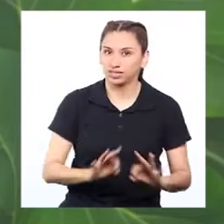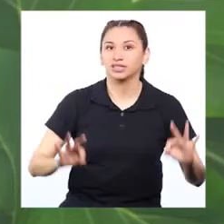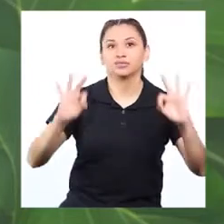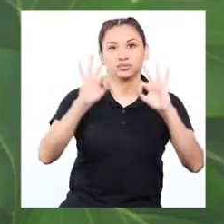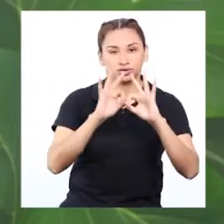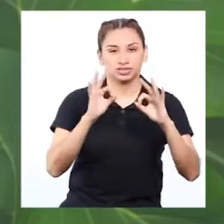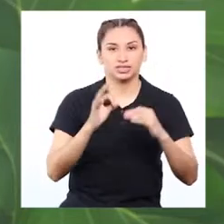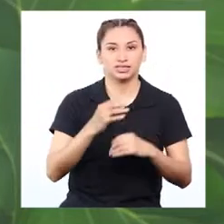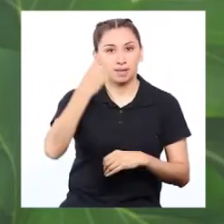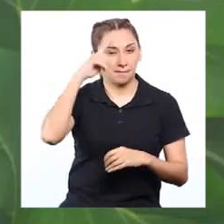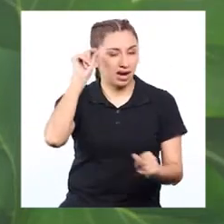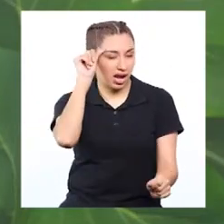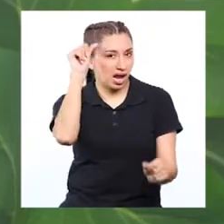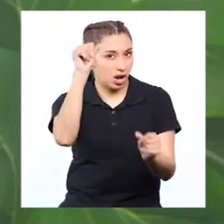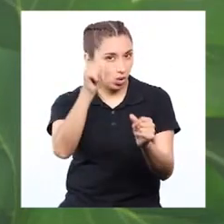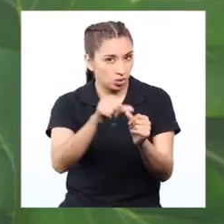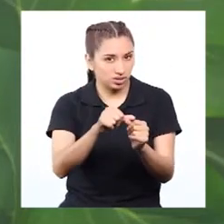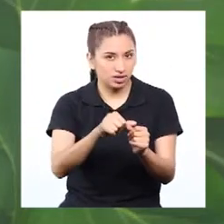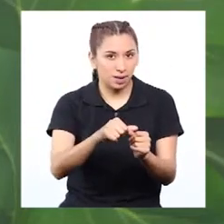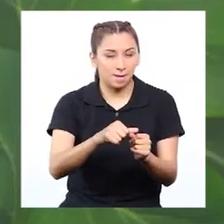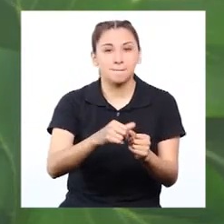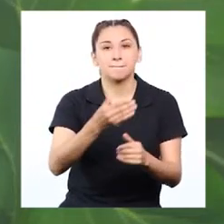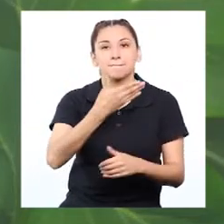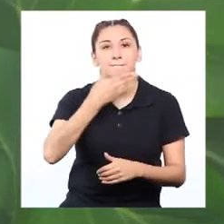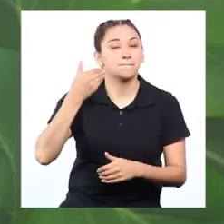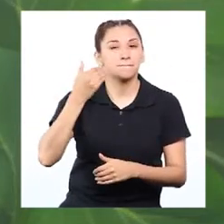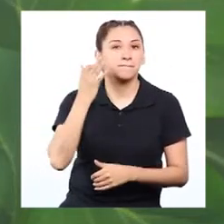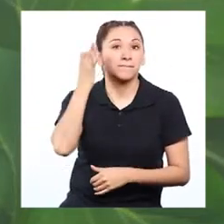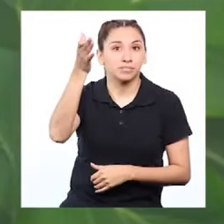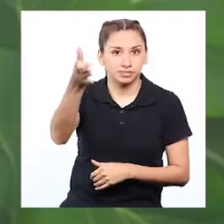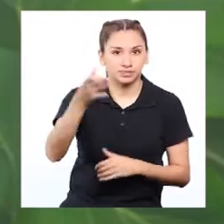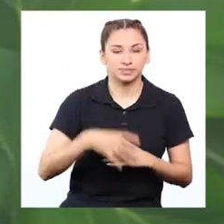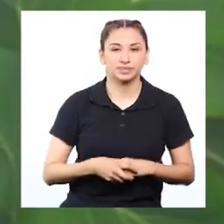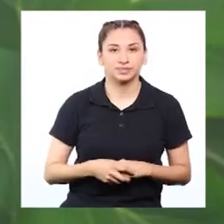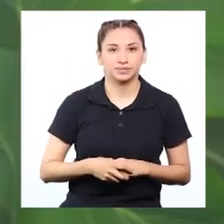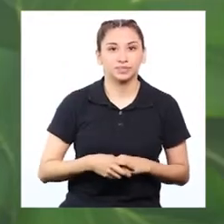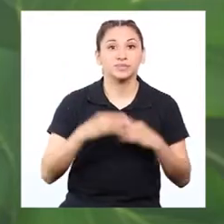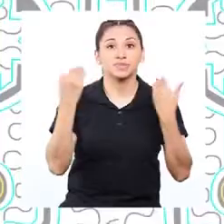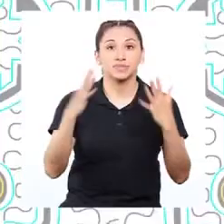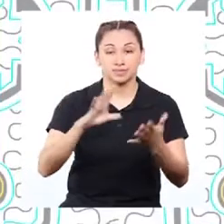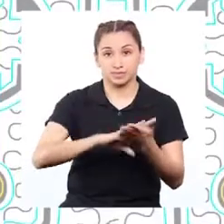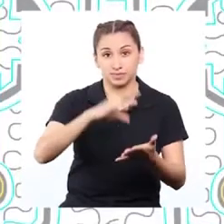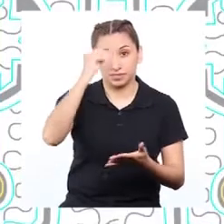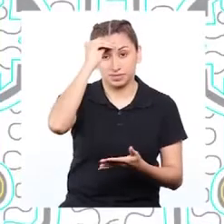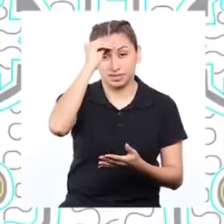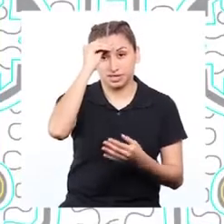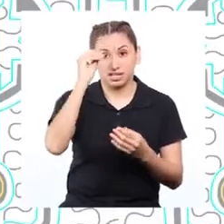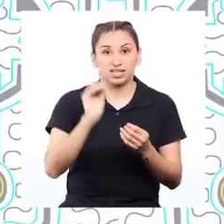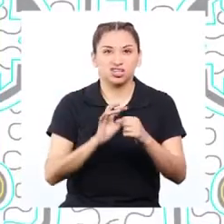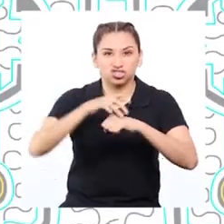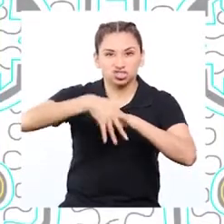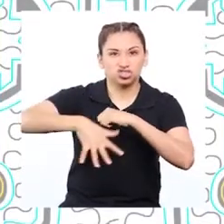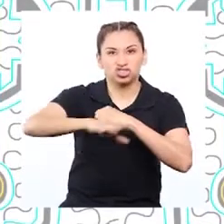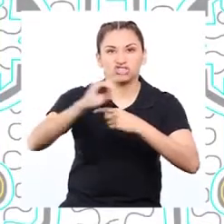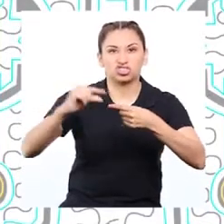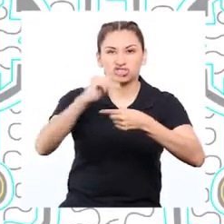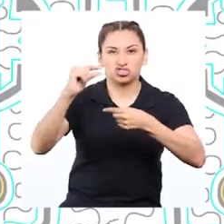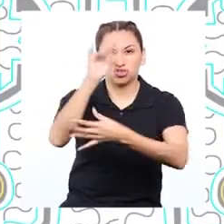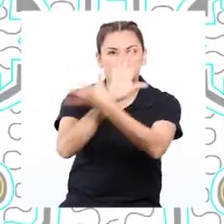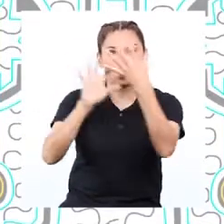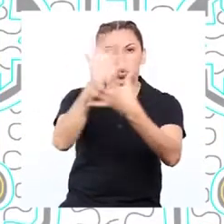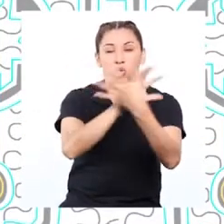lo importante para recordarlo más adelante. Hemos aprendido que el efecto